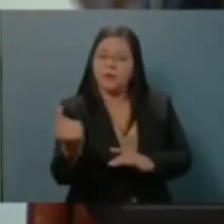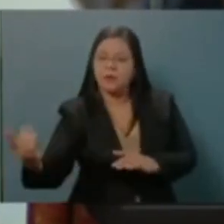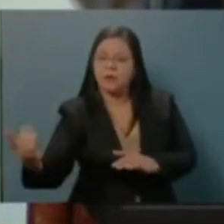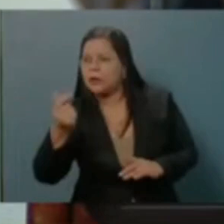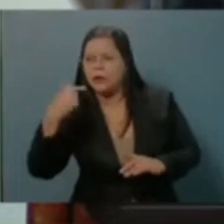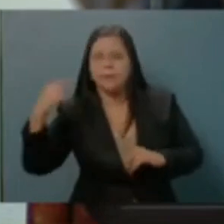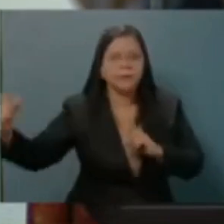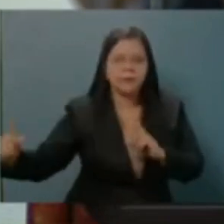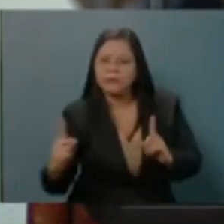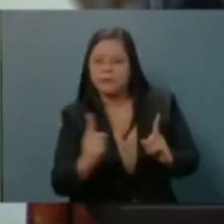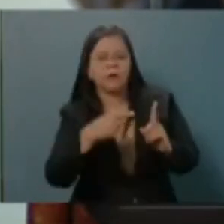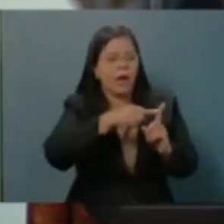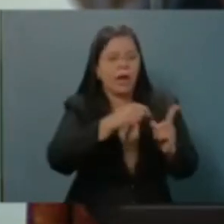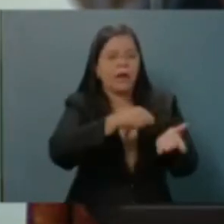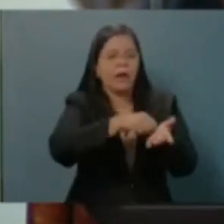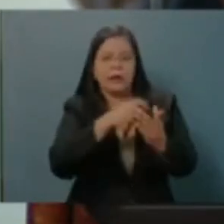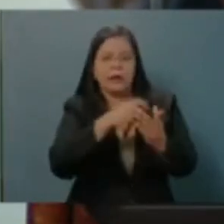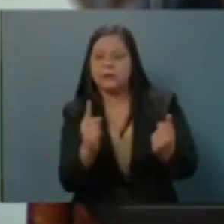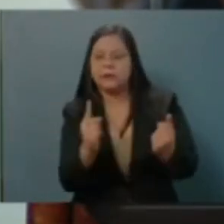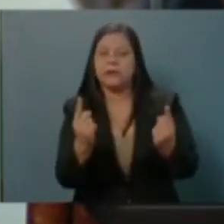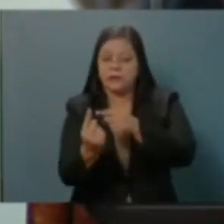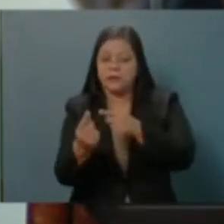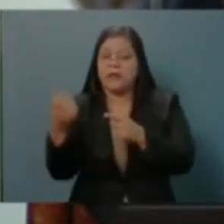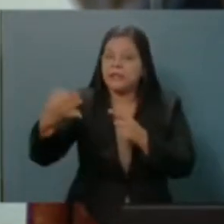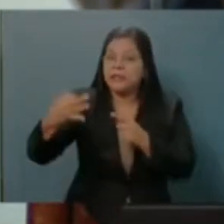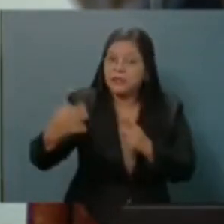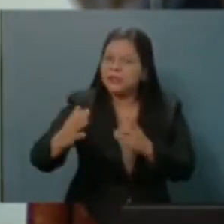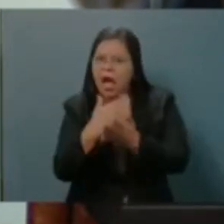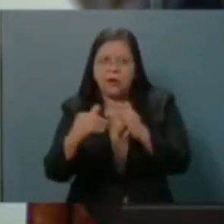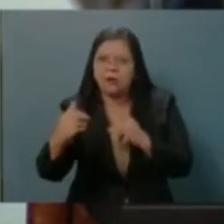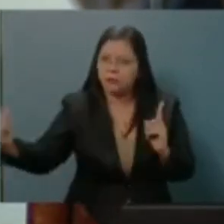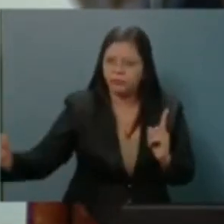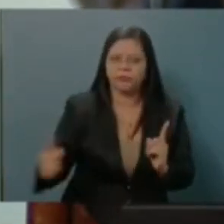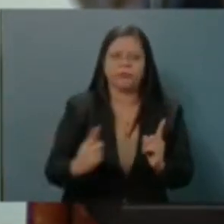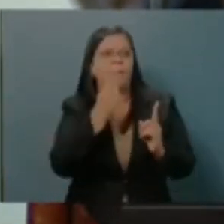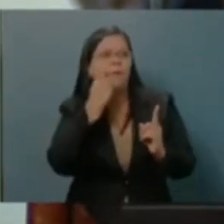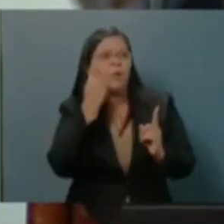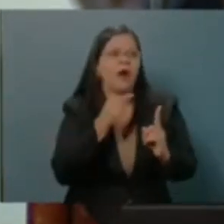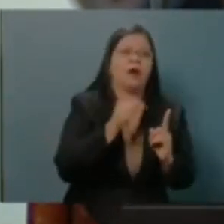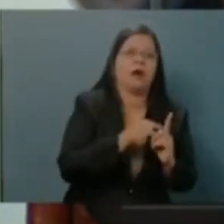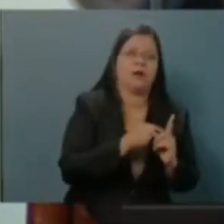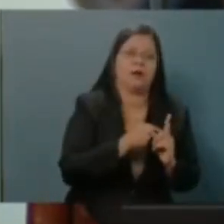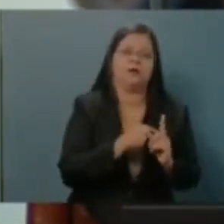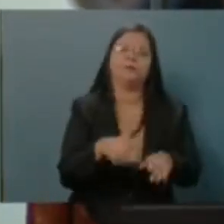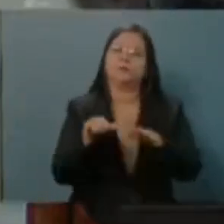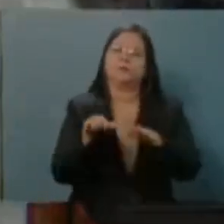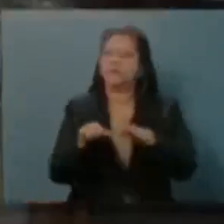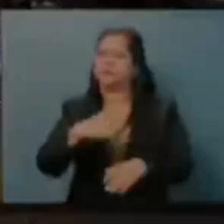acude cuando tiene una necesidad. Gracias, señor presidente. Muchas gracias.